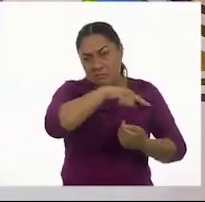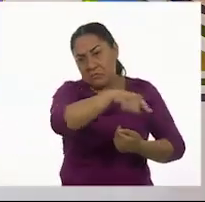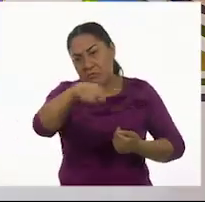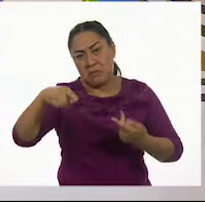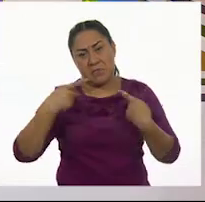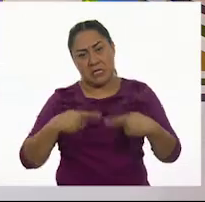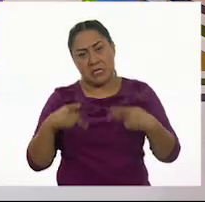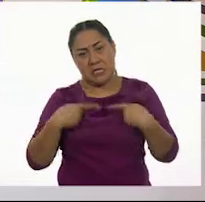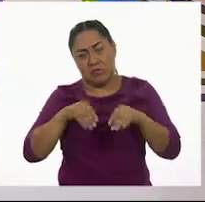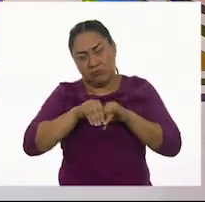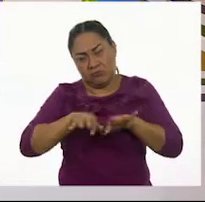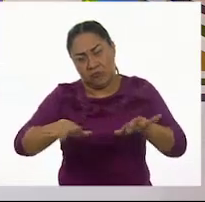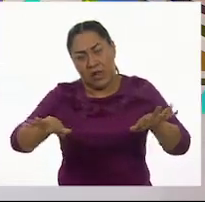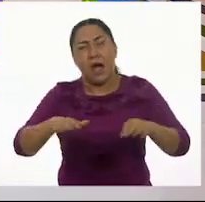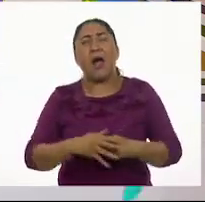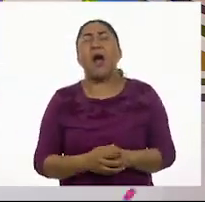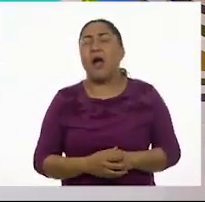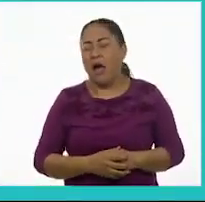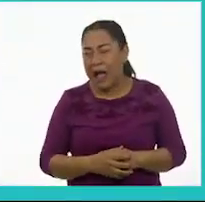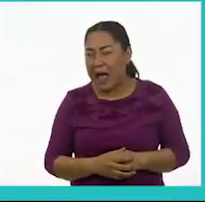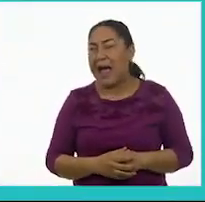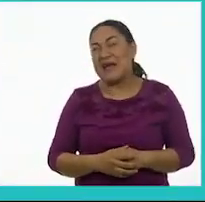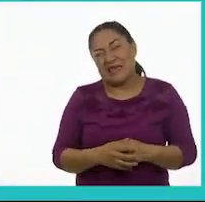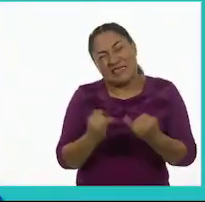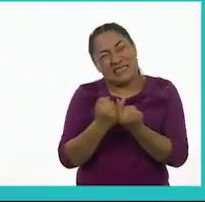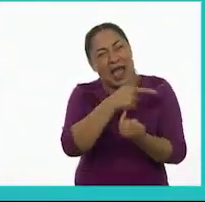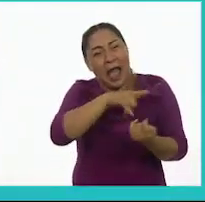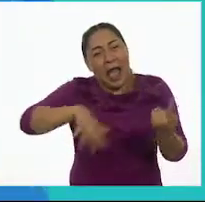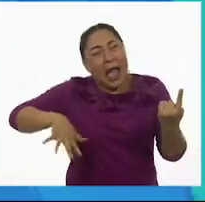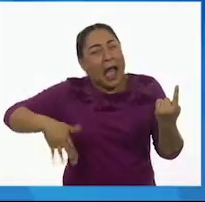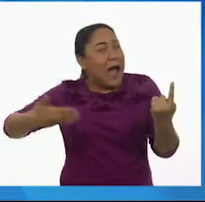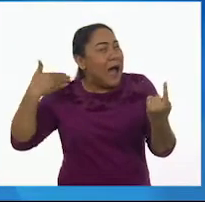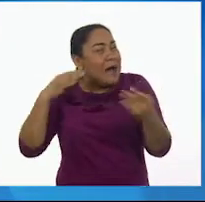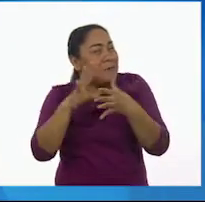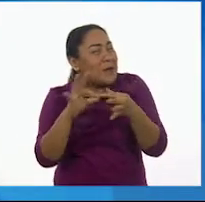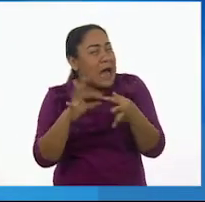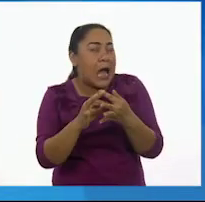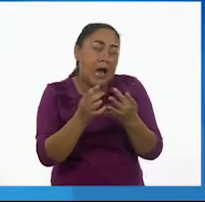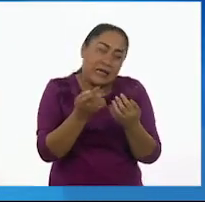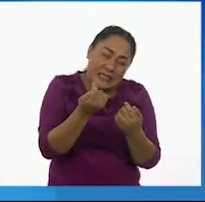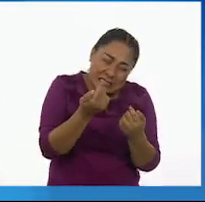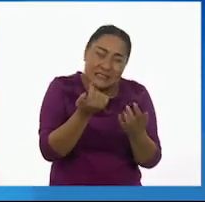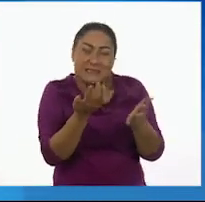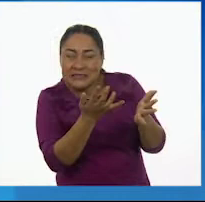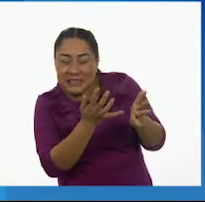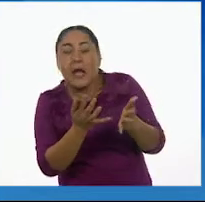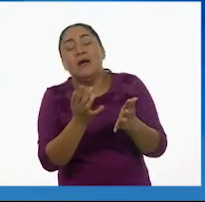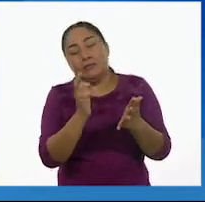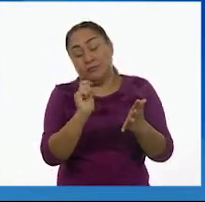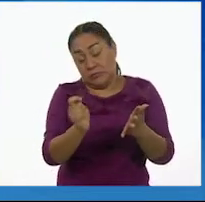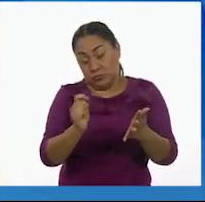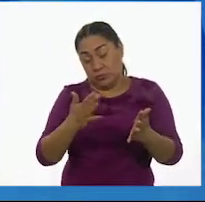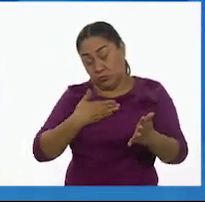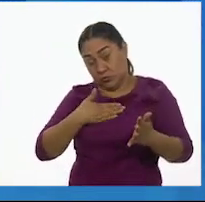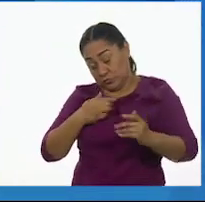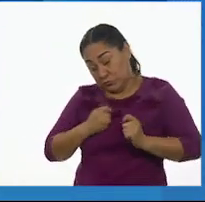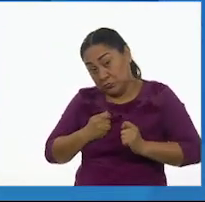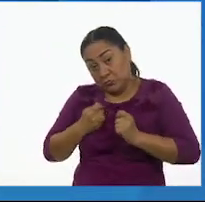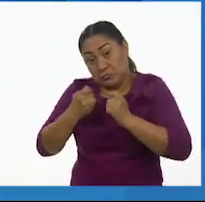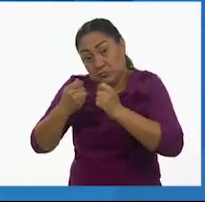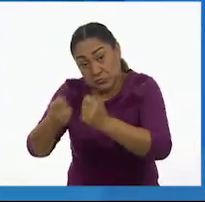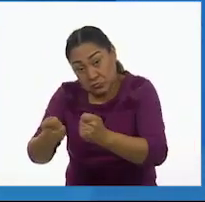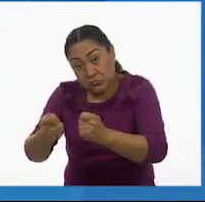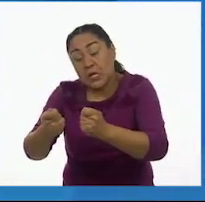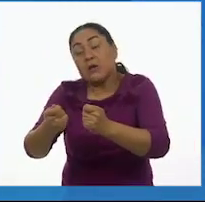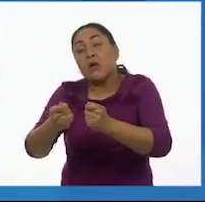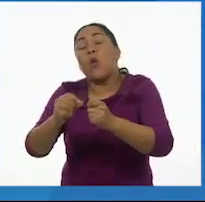lo que decías. Tal vez no con las mismas palabras, pero sí. Es decir, ceder, darle a alguien algo. Por ejemplo, si algo